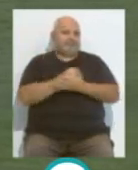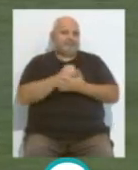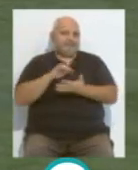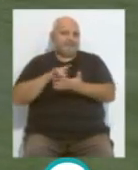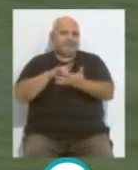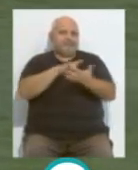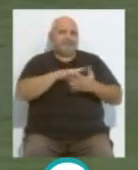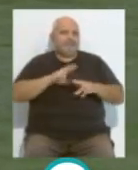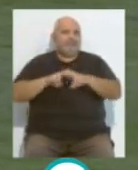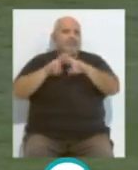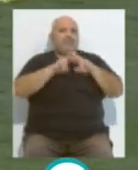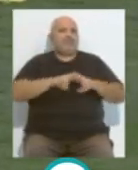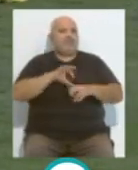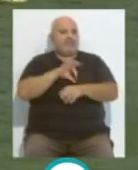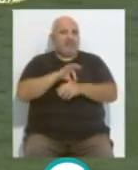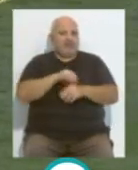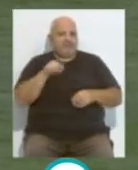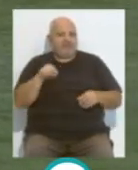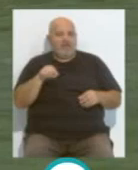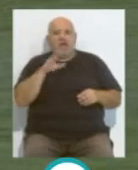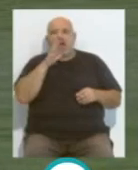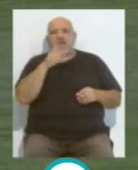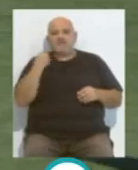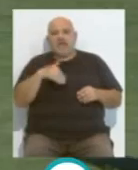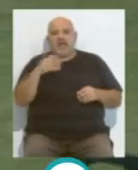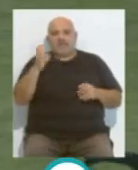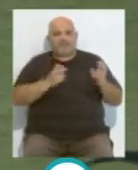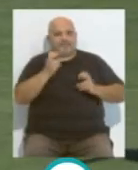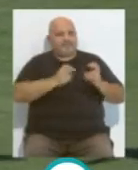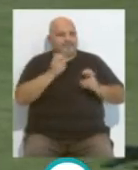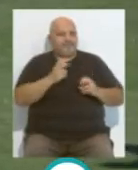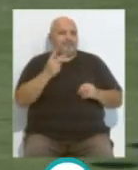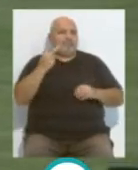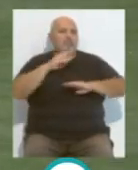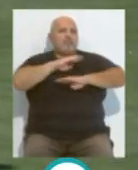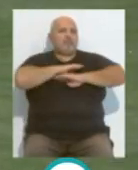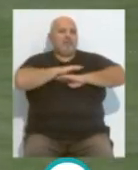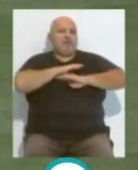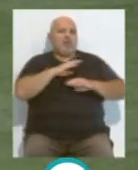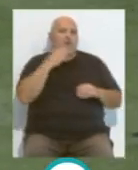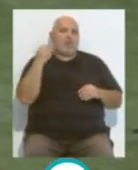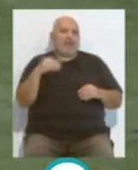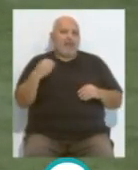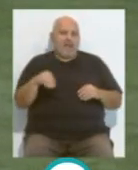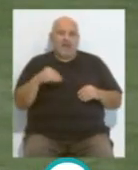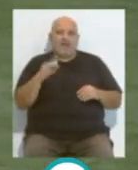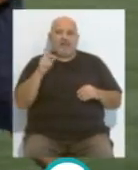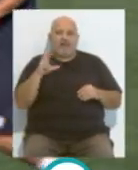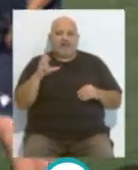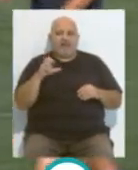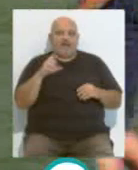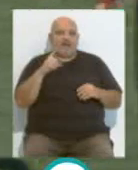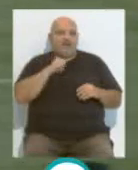pasaba el reconocimiento médico. Ahora también estuvieron dos porteros del juvenil, ahí vemos a Juan Fleres,